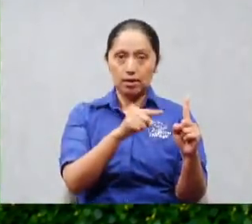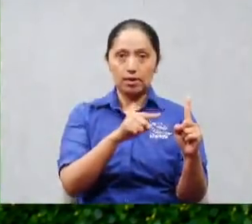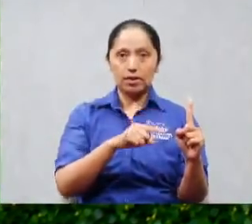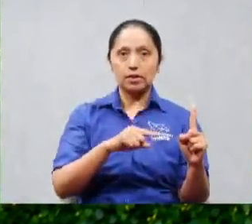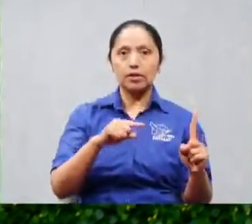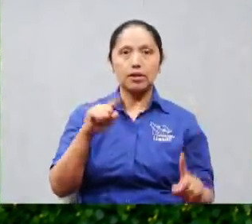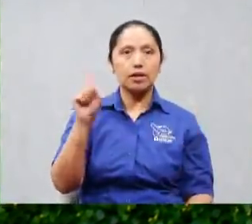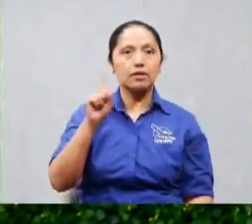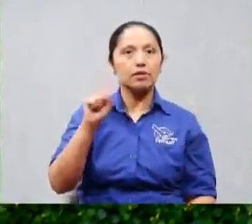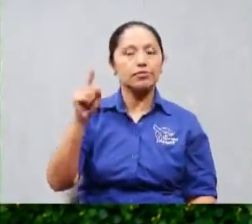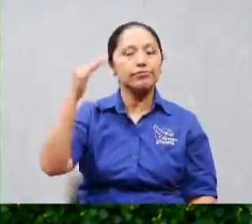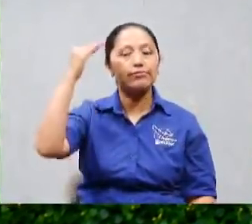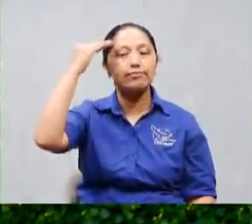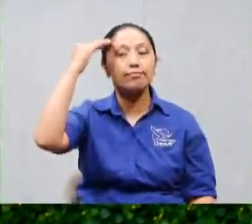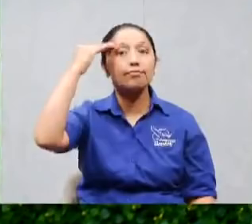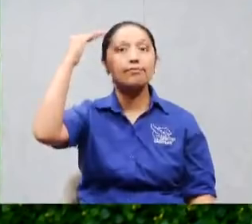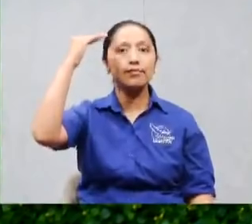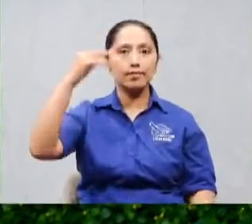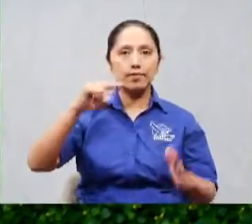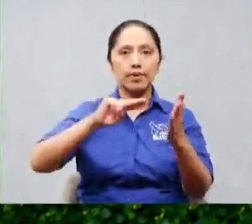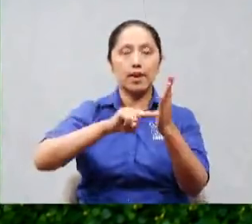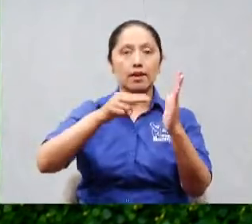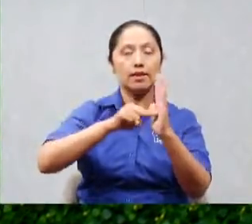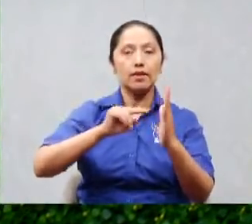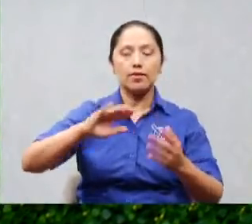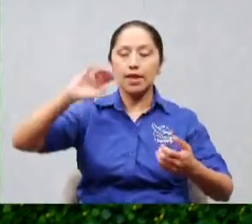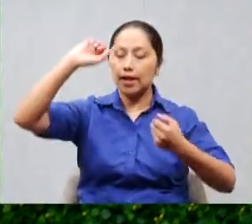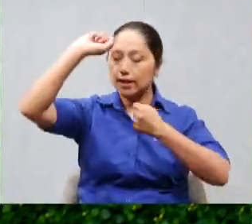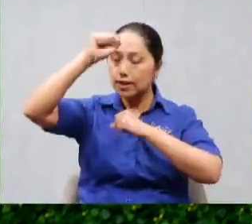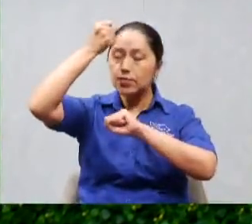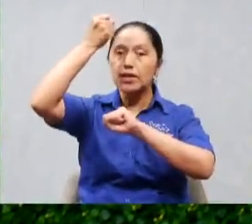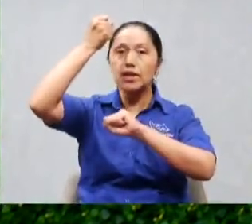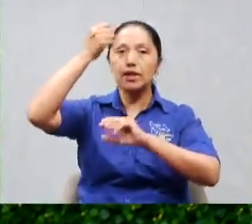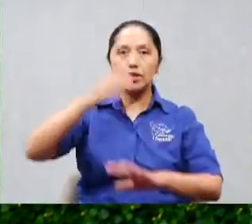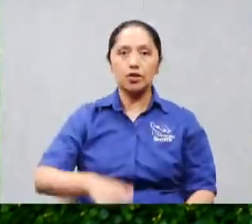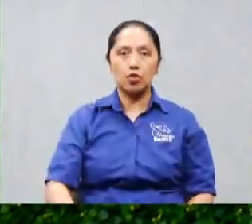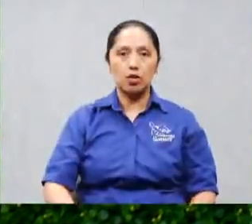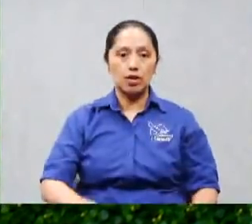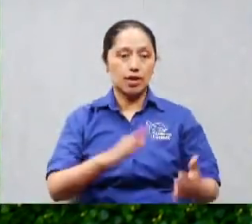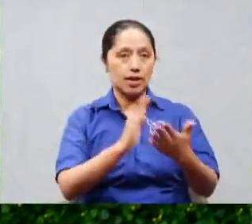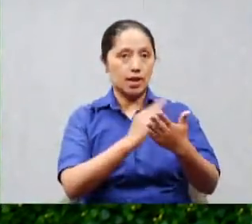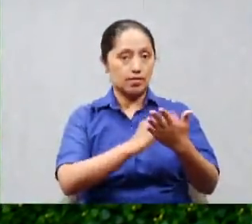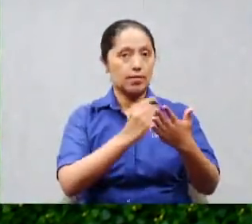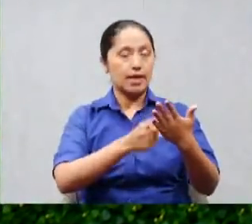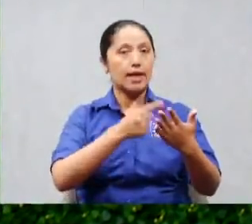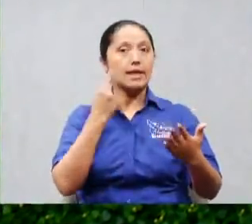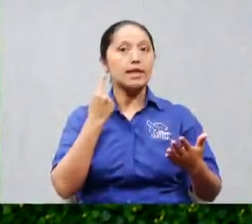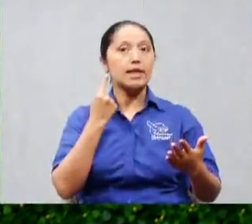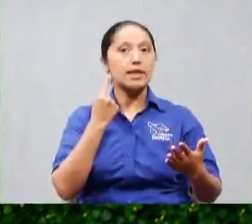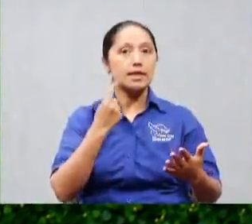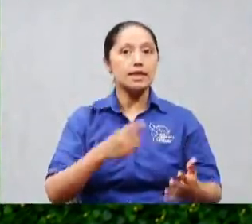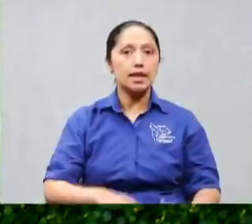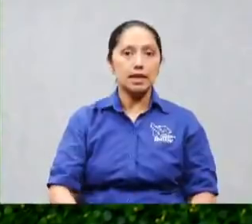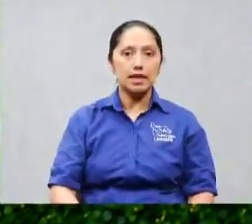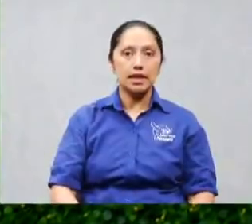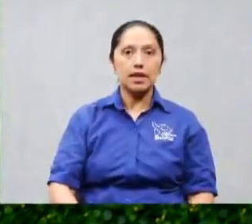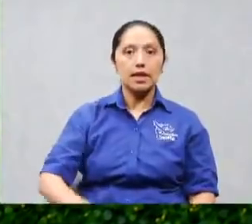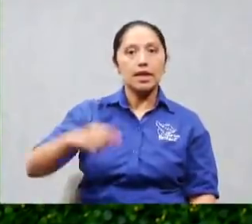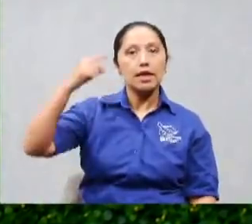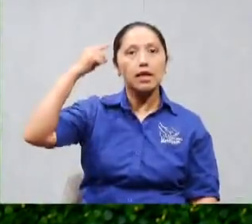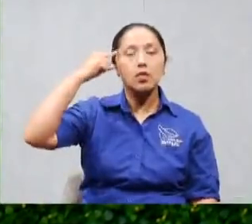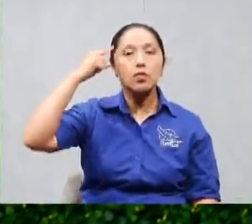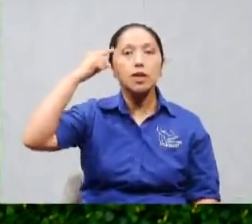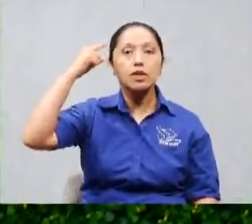de lo que es arrepentimiento. Ahí es en donde empezamos. Pensamientos de Isaías 55, 8, que no son los